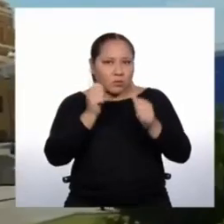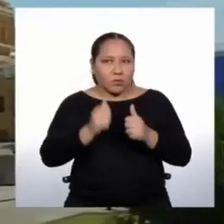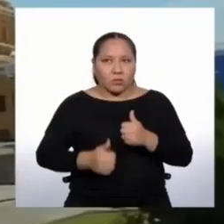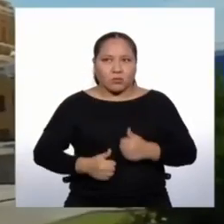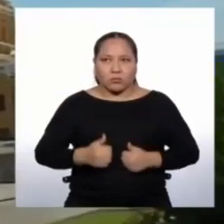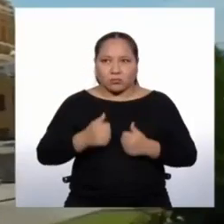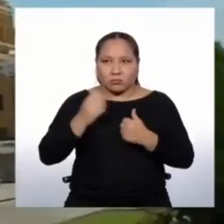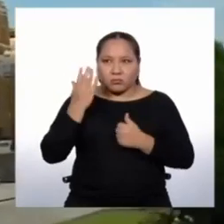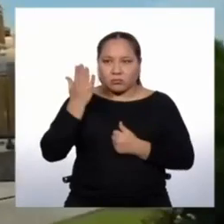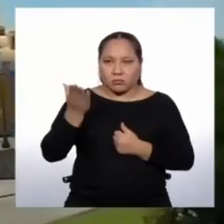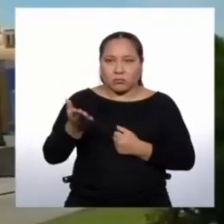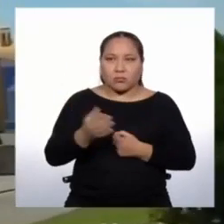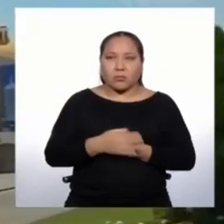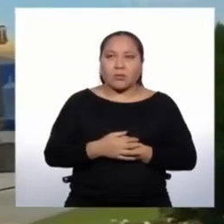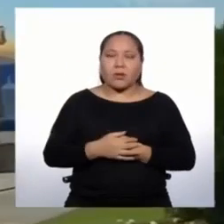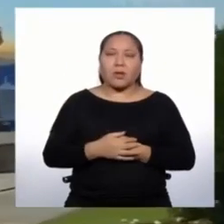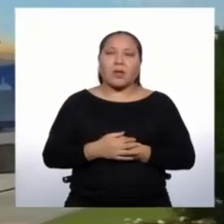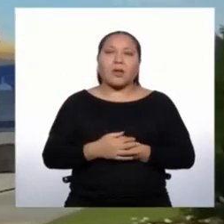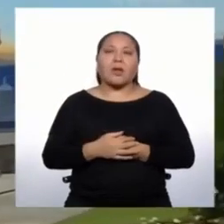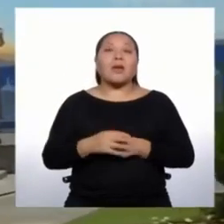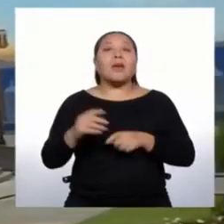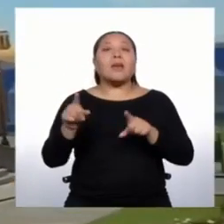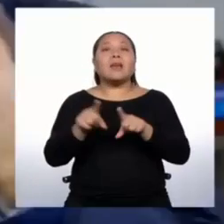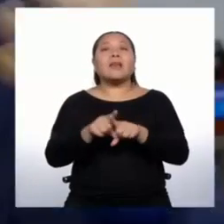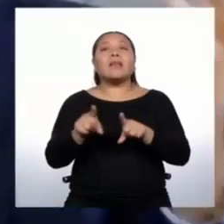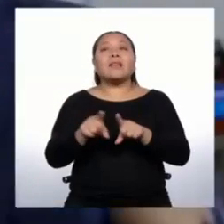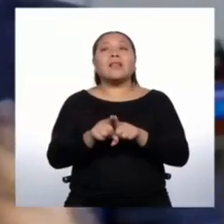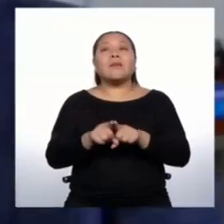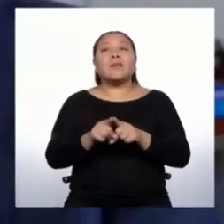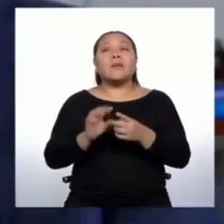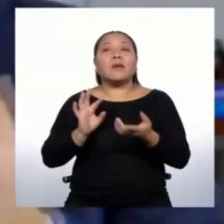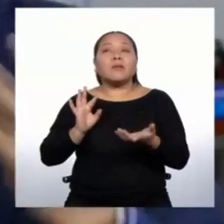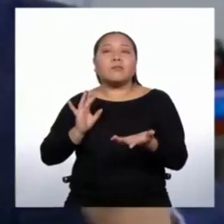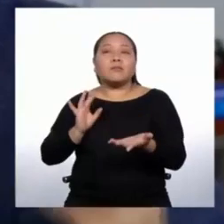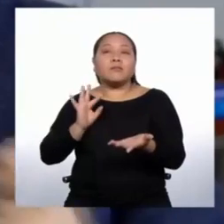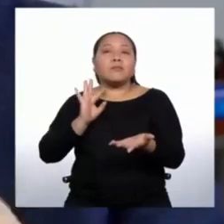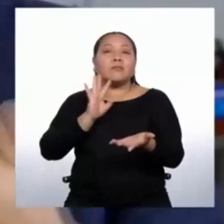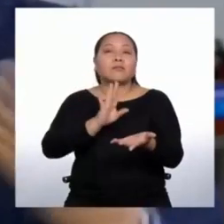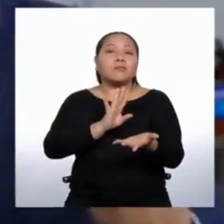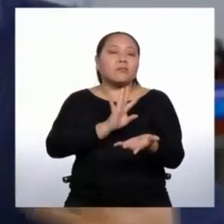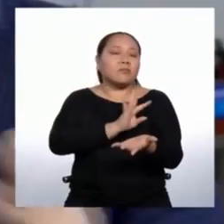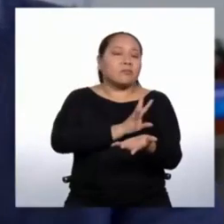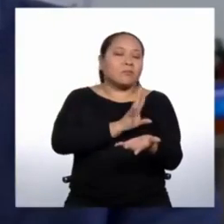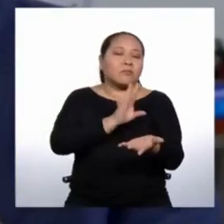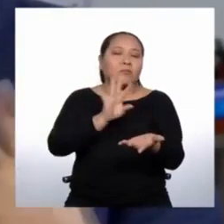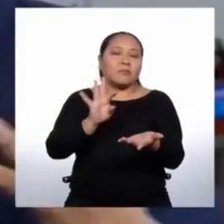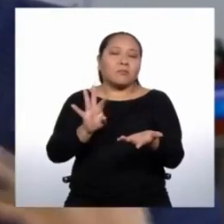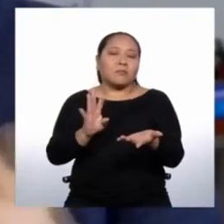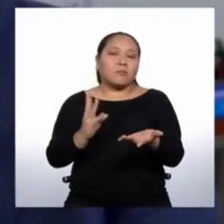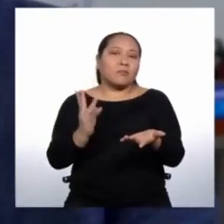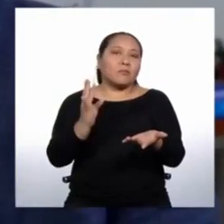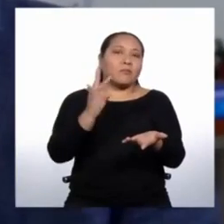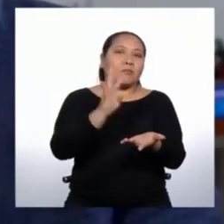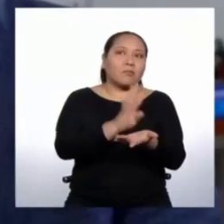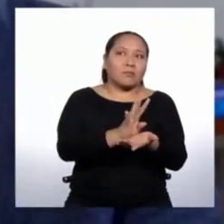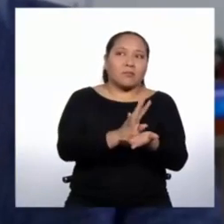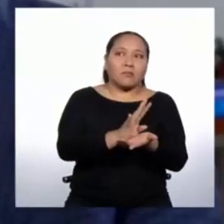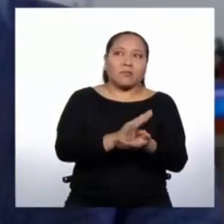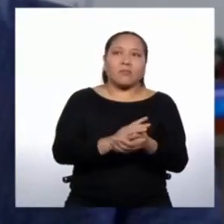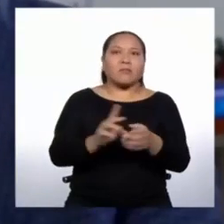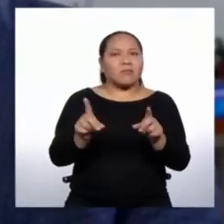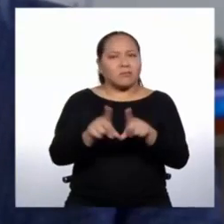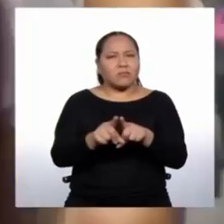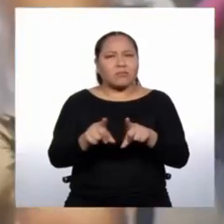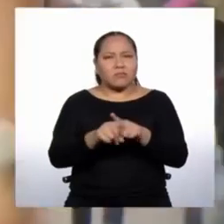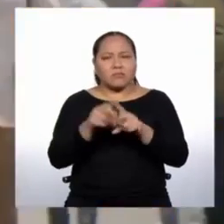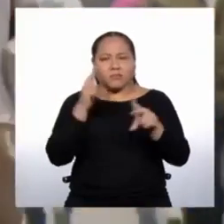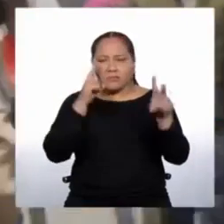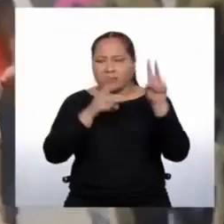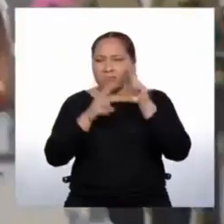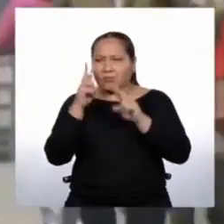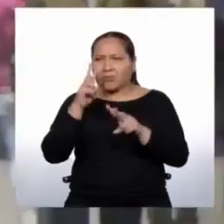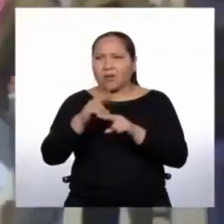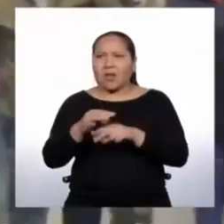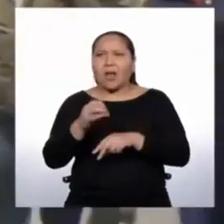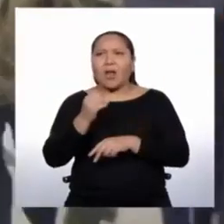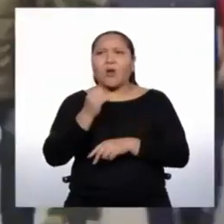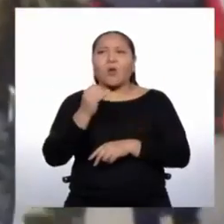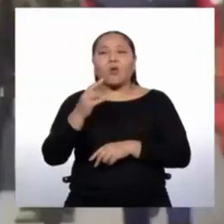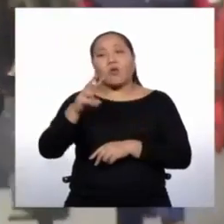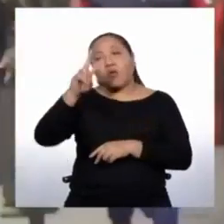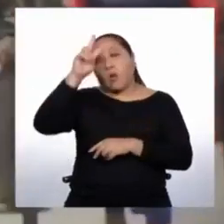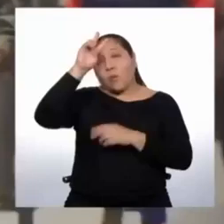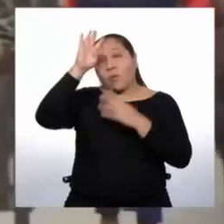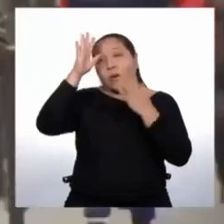Y después hay la migración también entre grandes ciudades, y se ha encontrado, los peruanos, pues, en búsqueda de un futuro